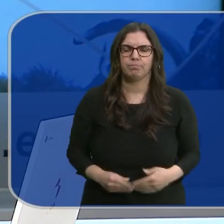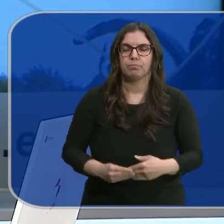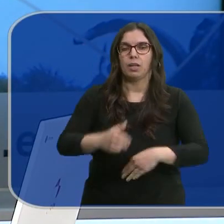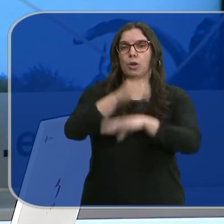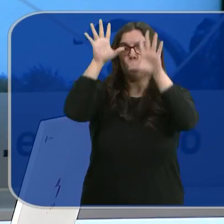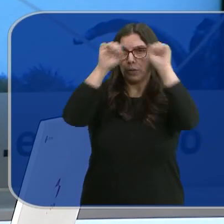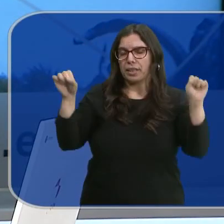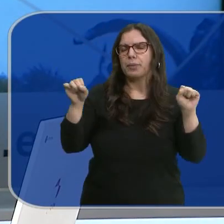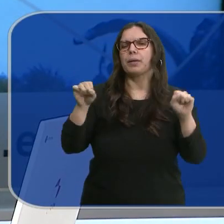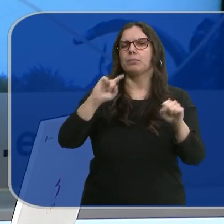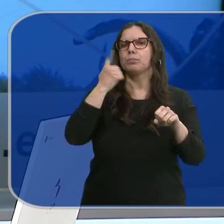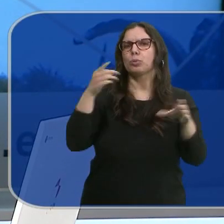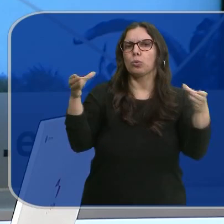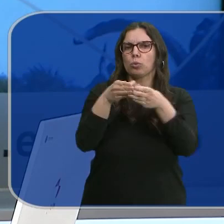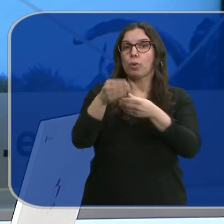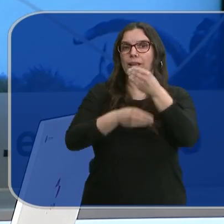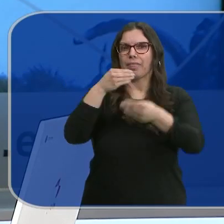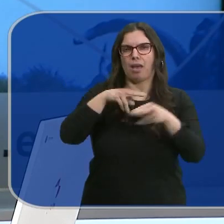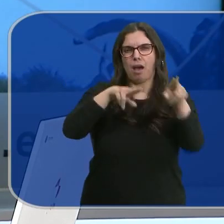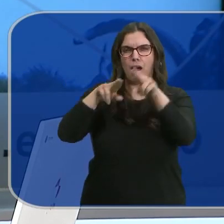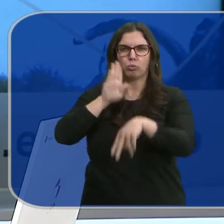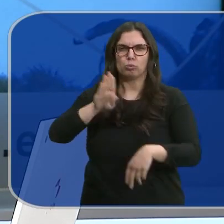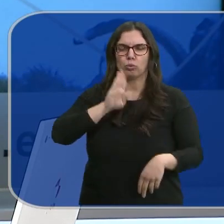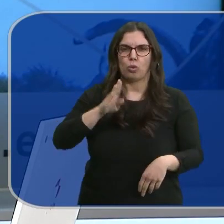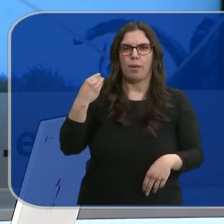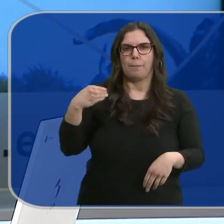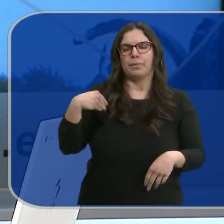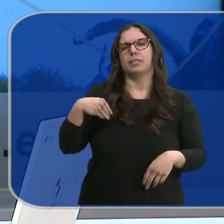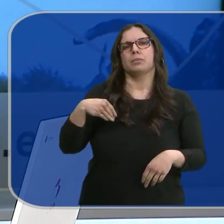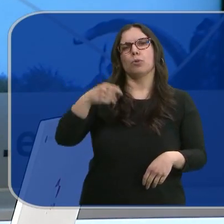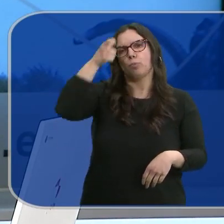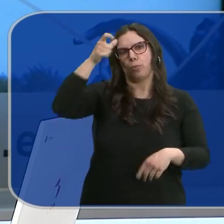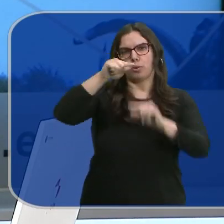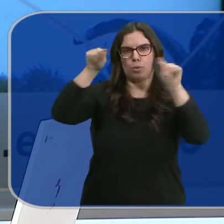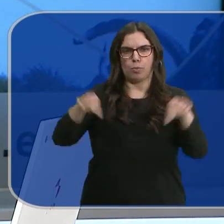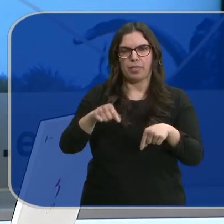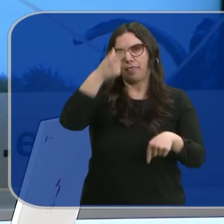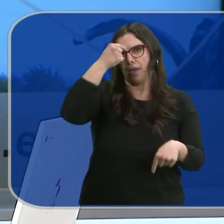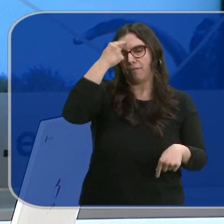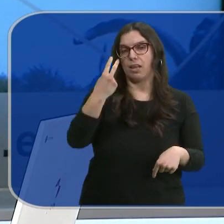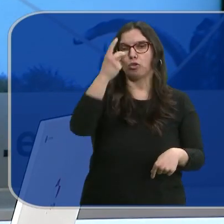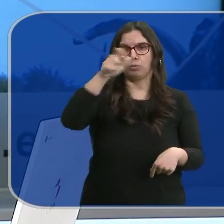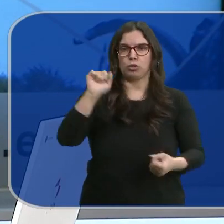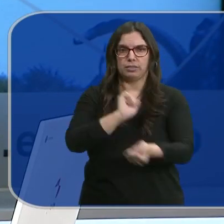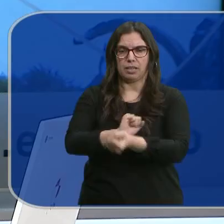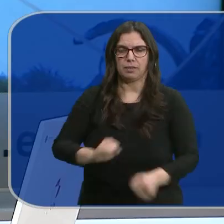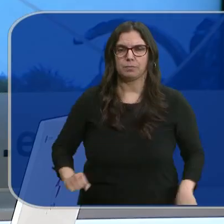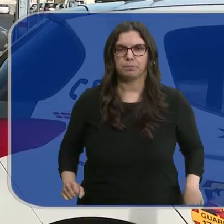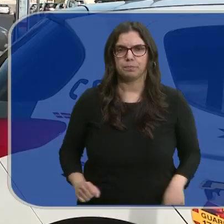desarticulado un grupo que se dedicaba a la caza furtiva en Ávila, en una finca de Candeleda. Dos personas han sido detenidas. Soraya García.